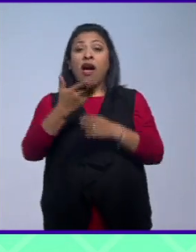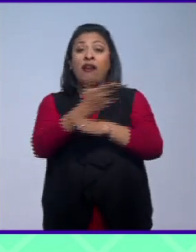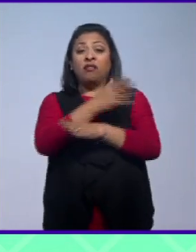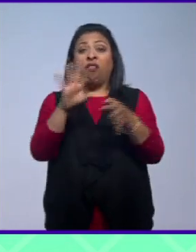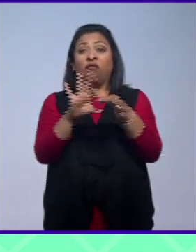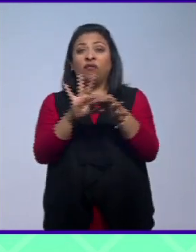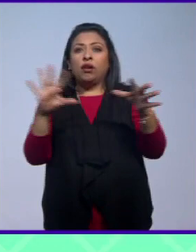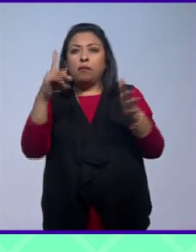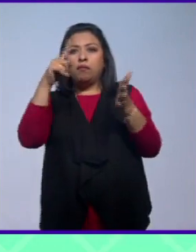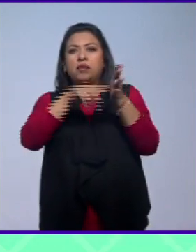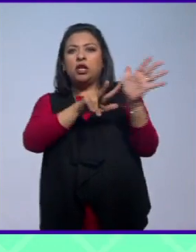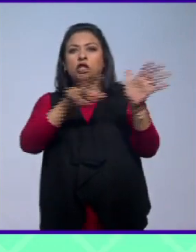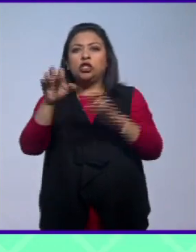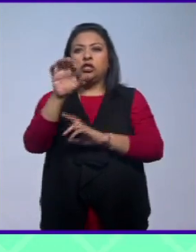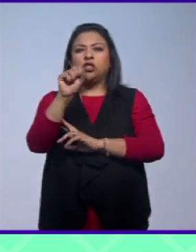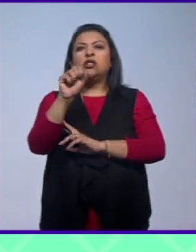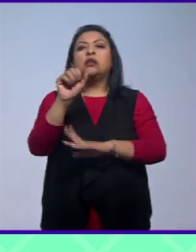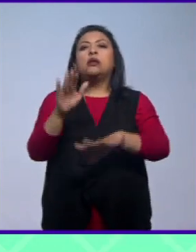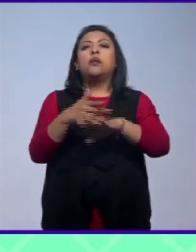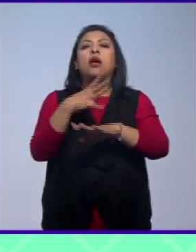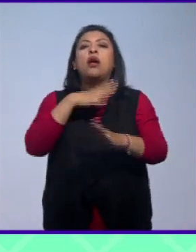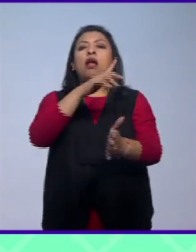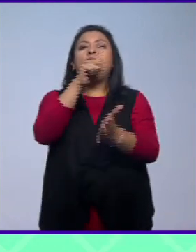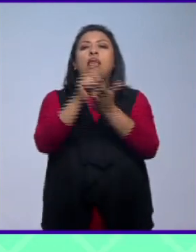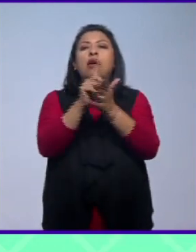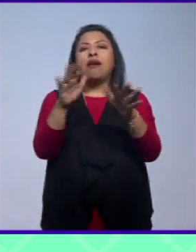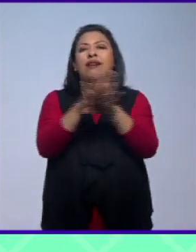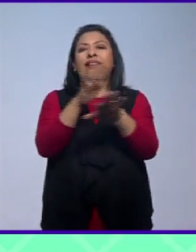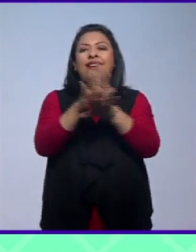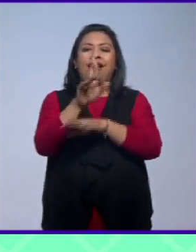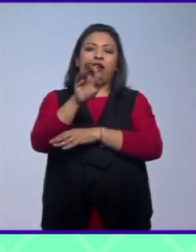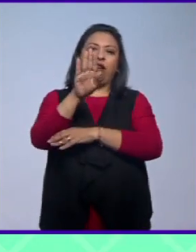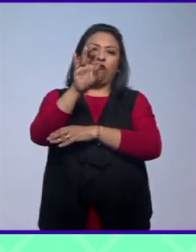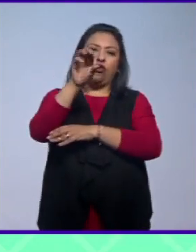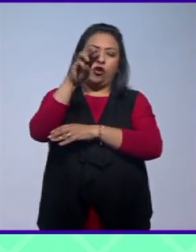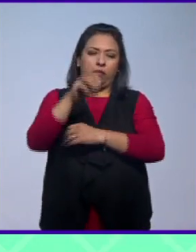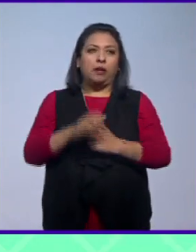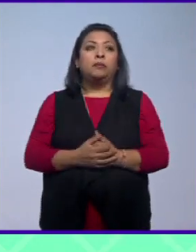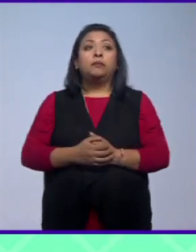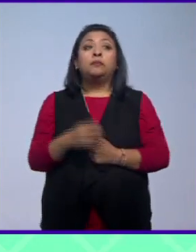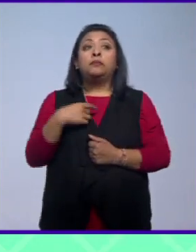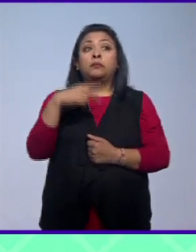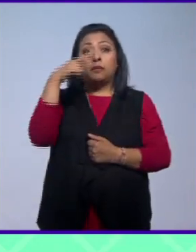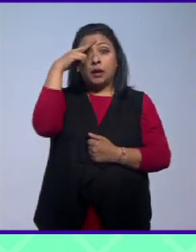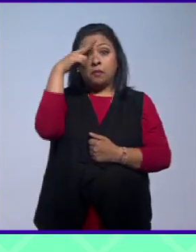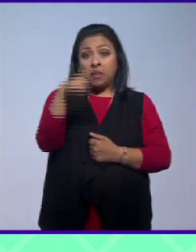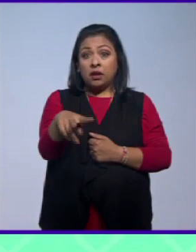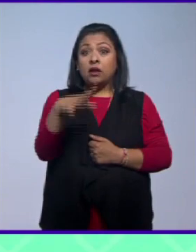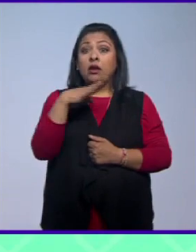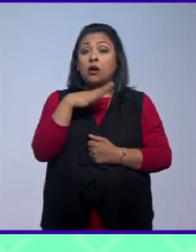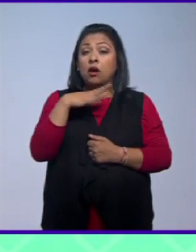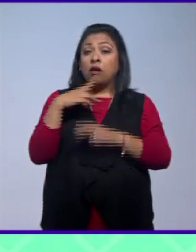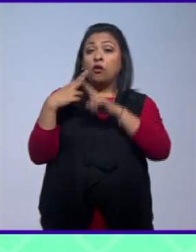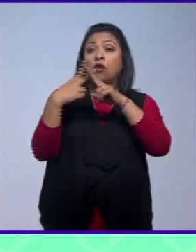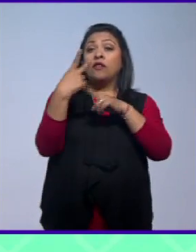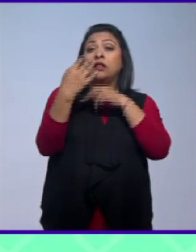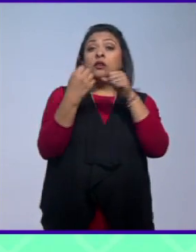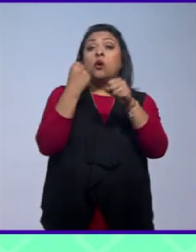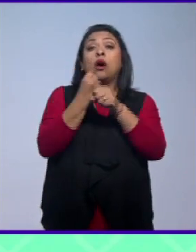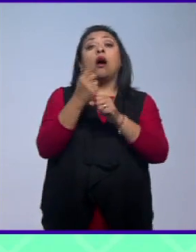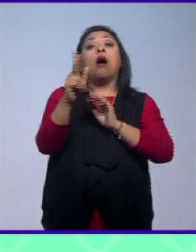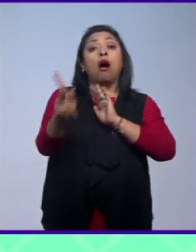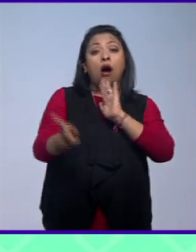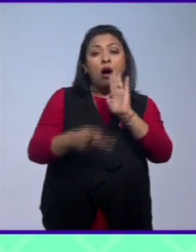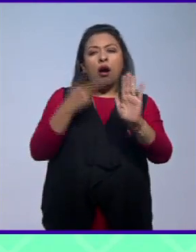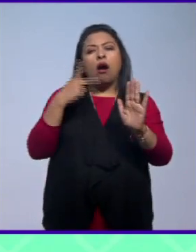desde 1860 a causa de las leyes de reforma. México está celebrando 25 años de haber reanudado las